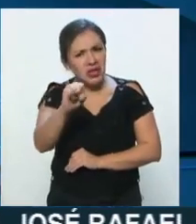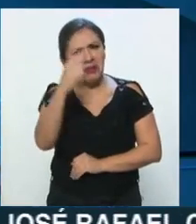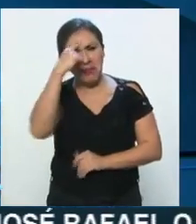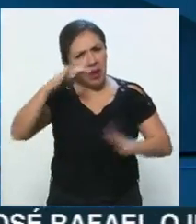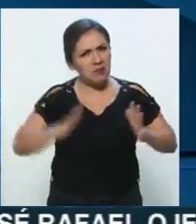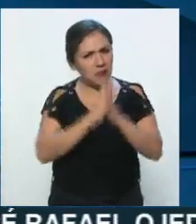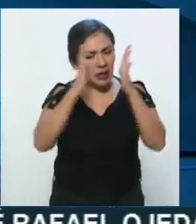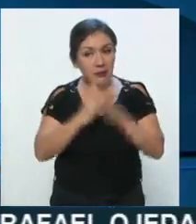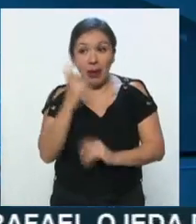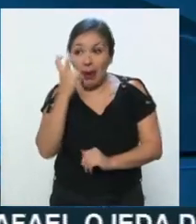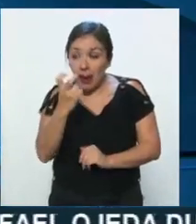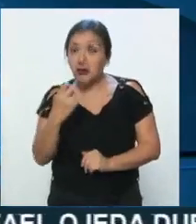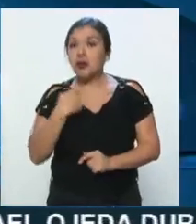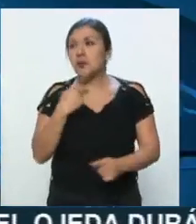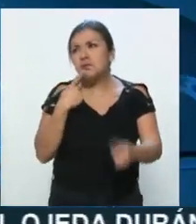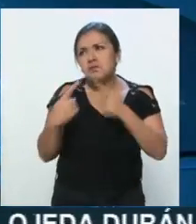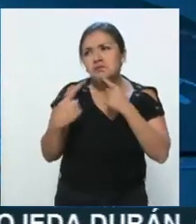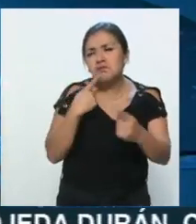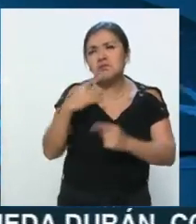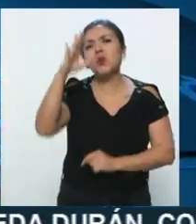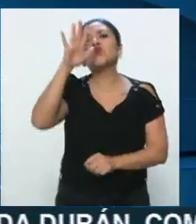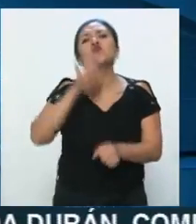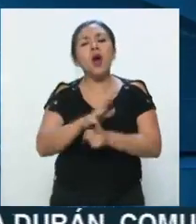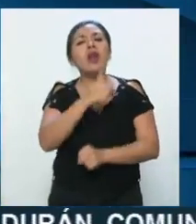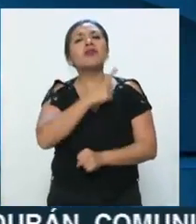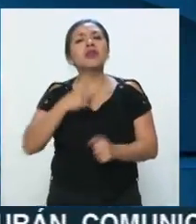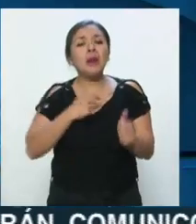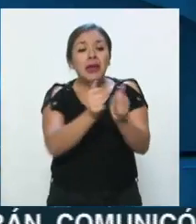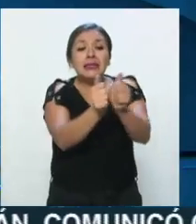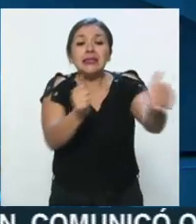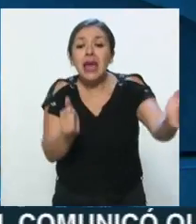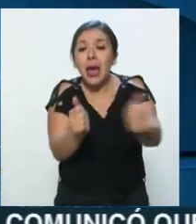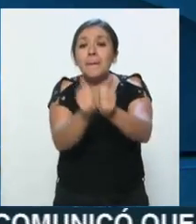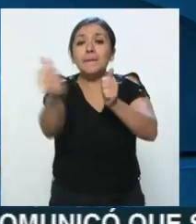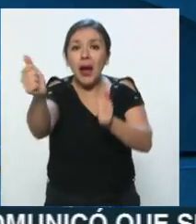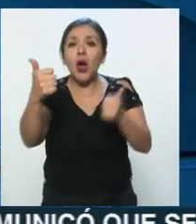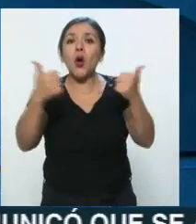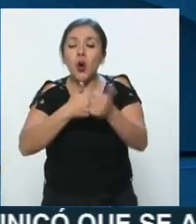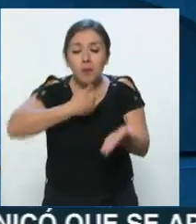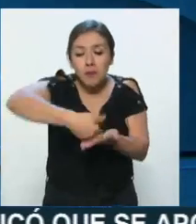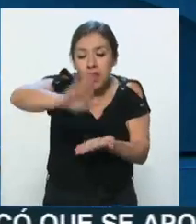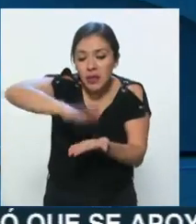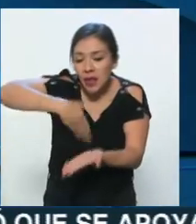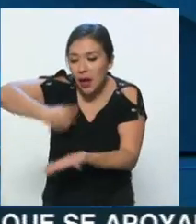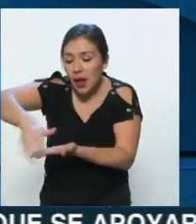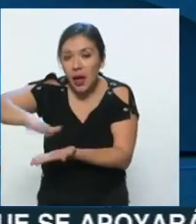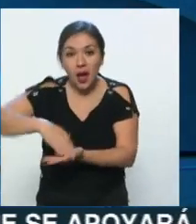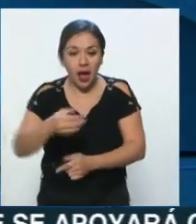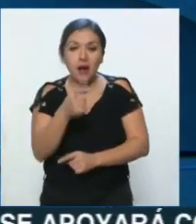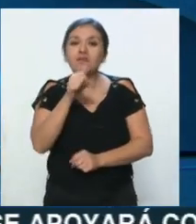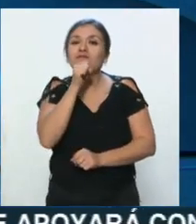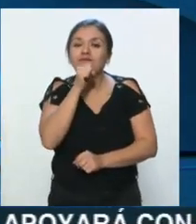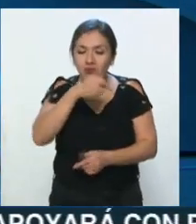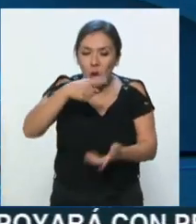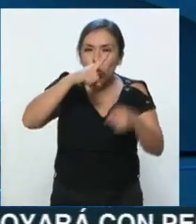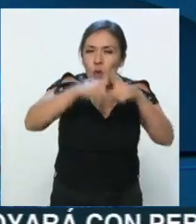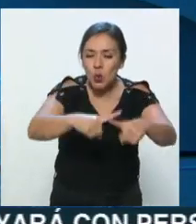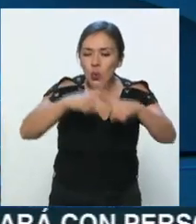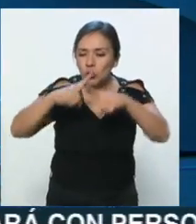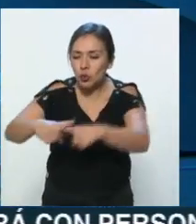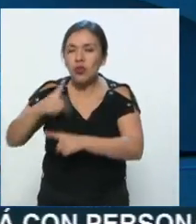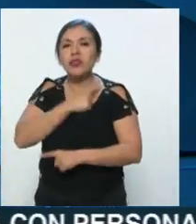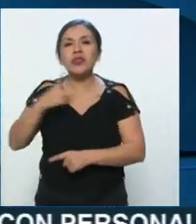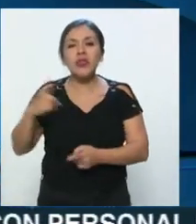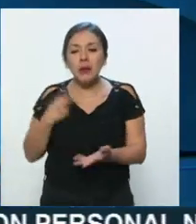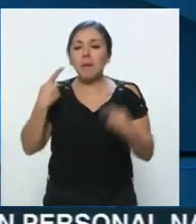con ellos vamos determinando cuál es la distancia que debe de haber, vamos pintando en el suelo las cruces donde se